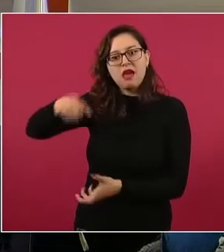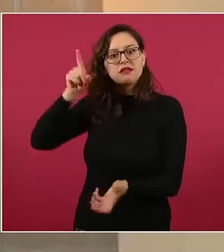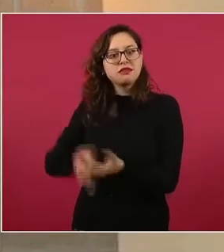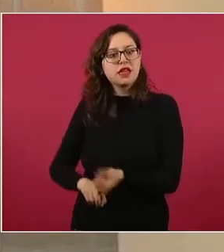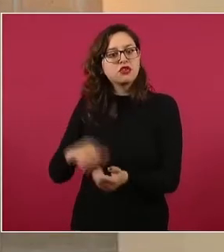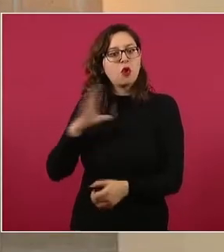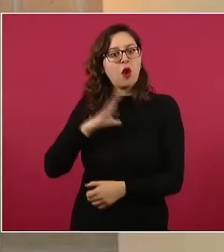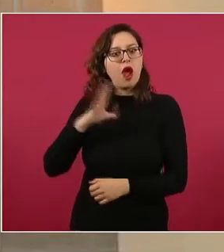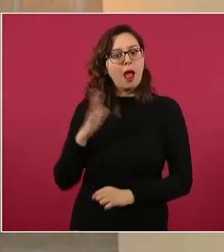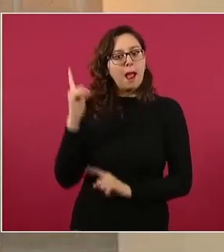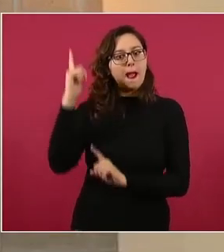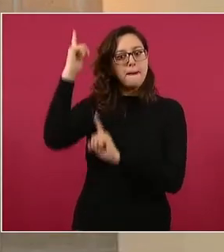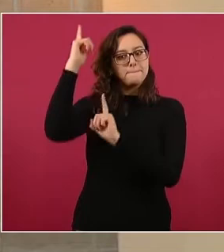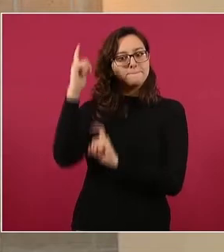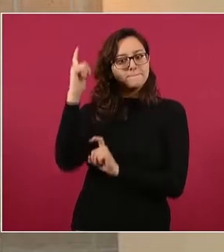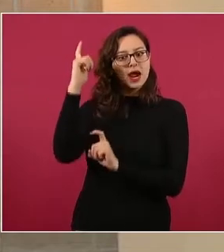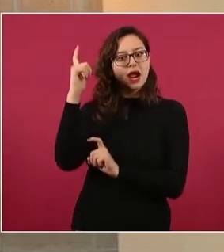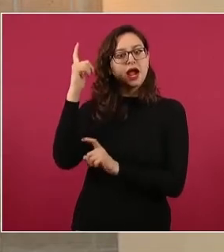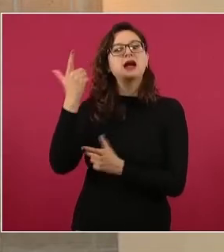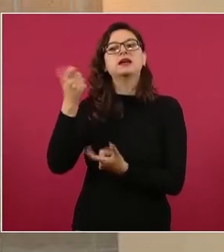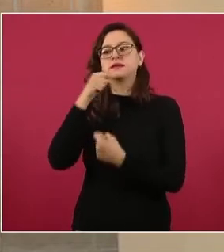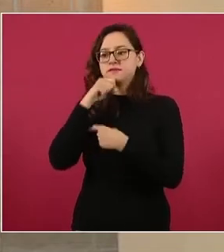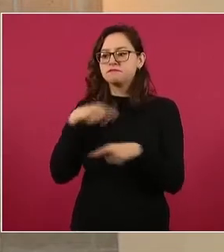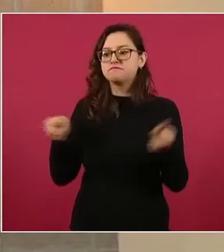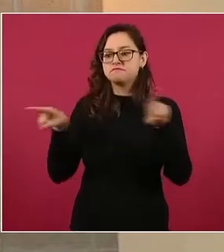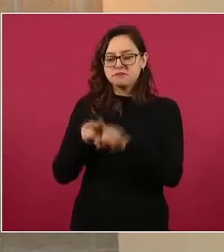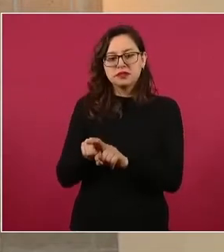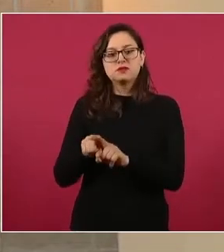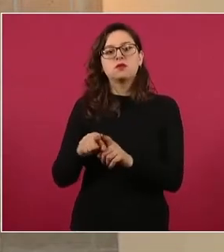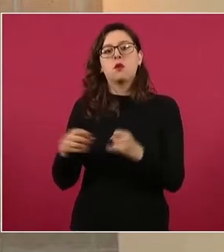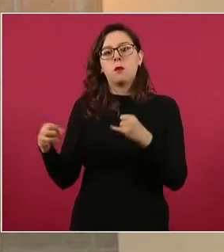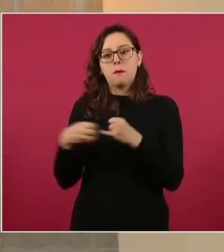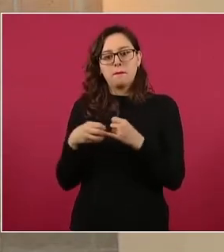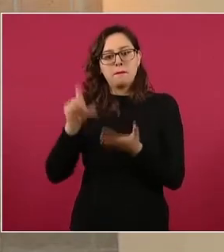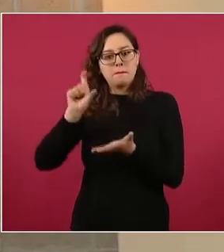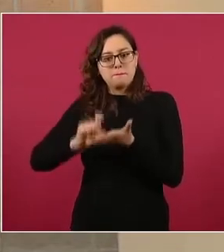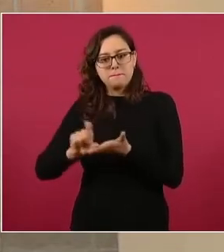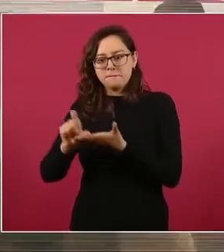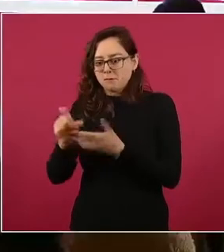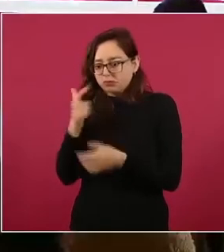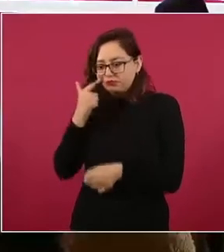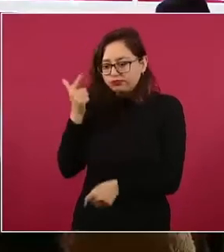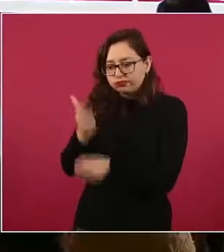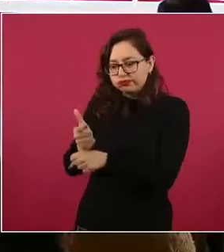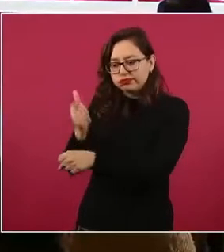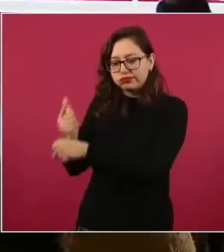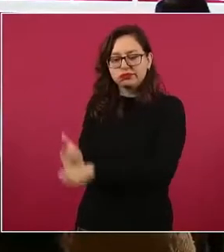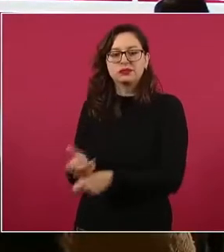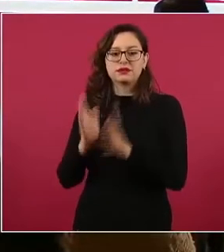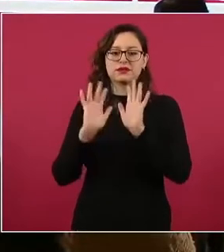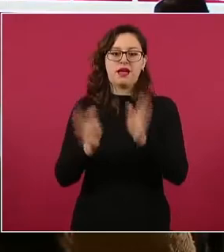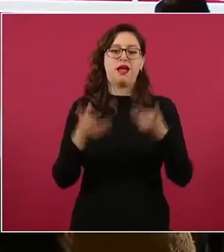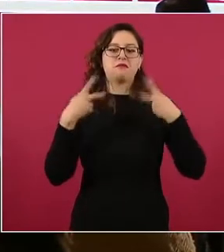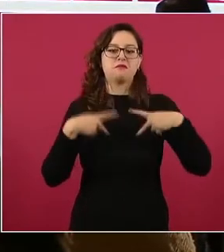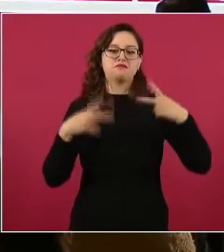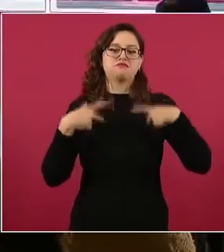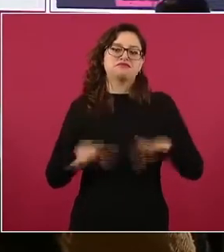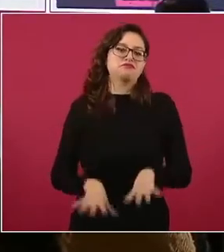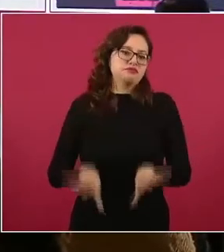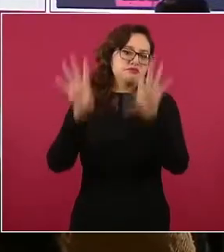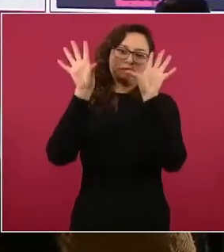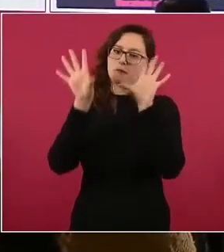diferentes cargadores y se aseguraron estas personas que son parte también de una célula criminal. Siguiente.